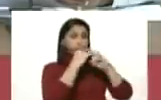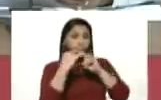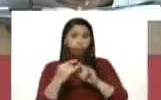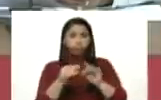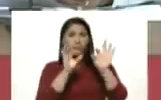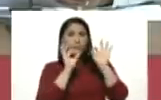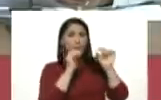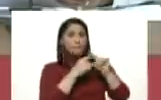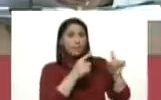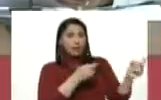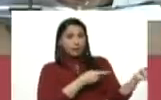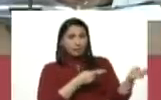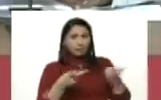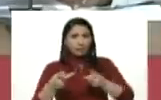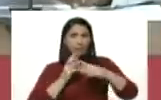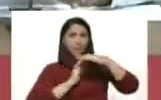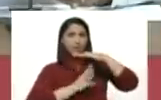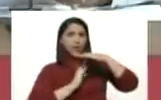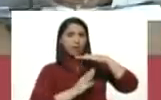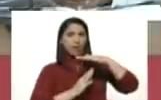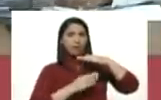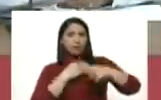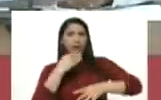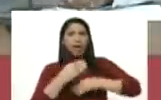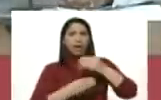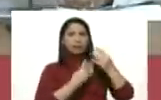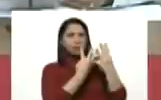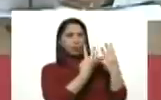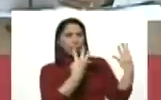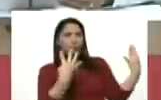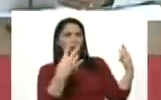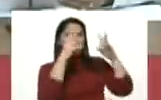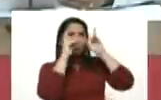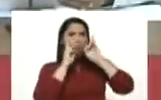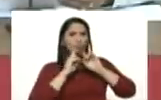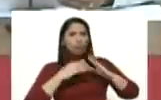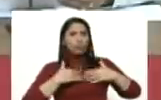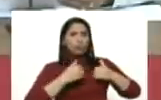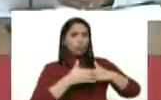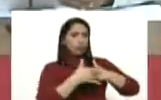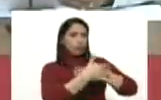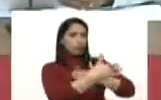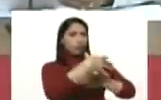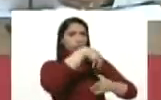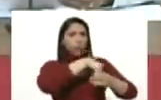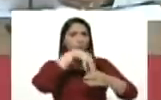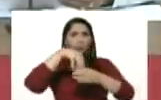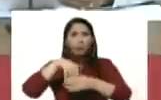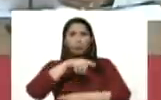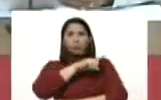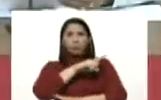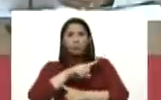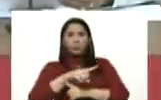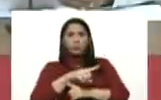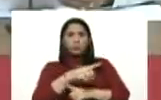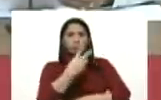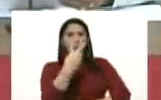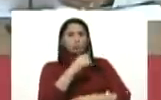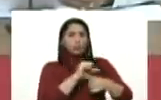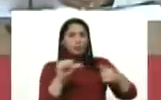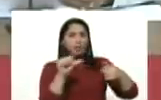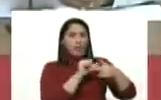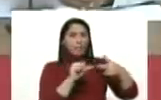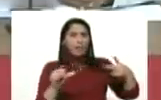recibir a los migrantes y, bueno, hacer el cordón sanitario durante la cuarentena obligatoria de dos semanas.